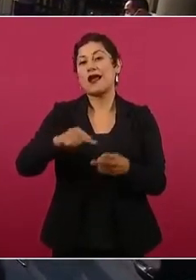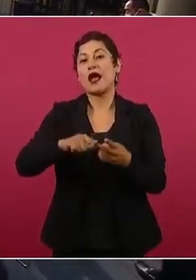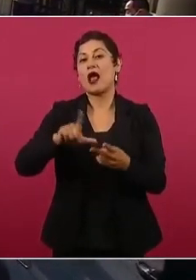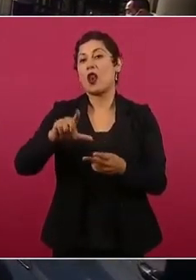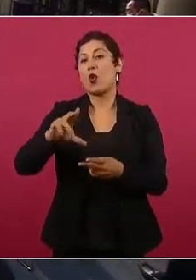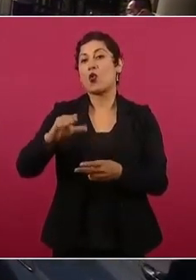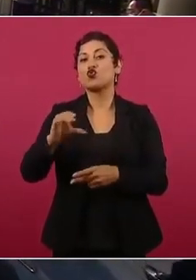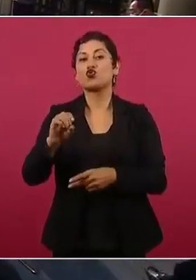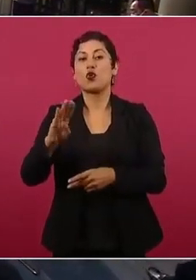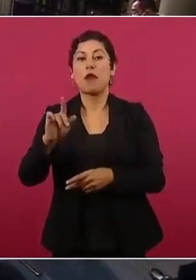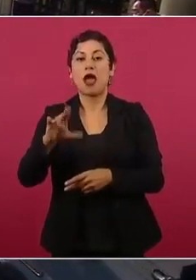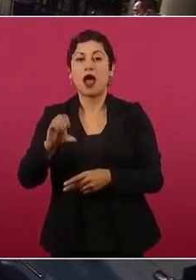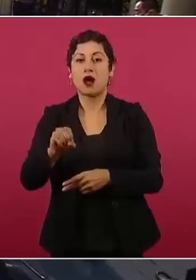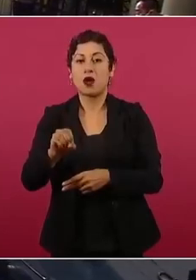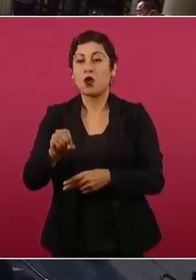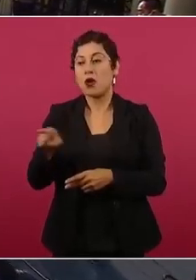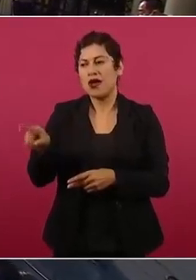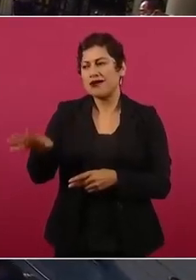jovencitos.